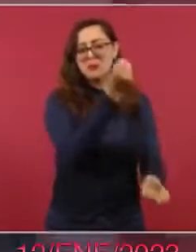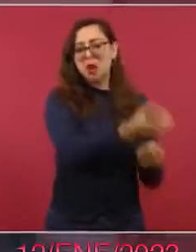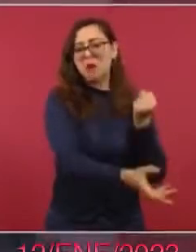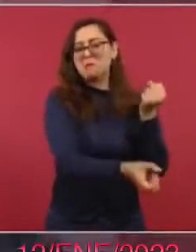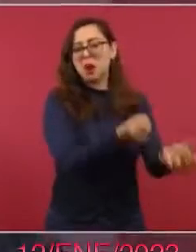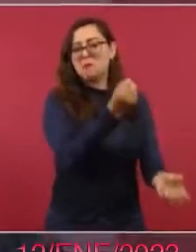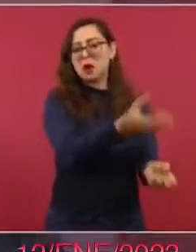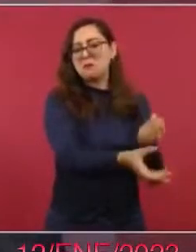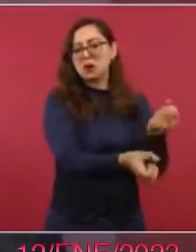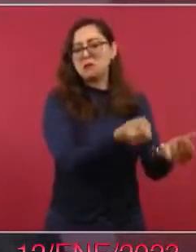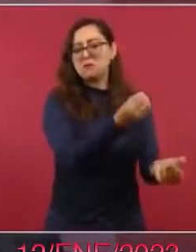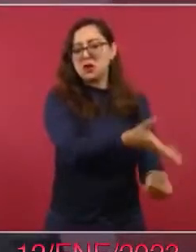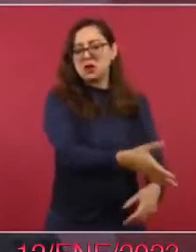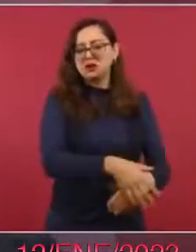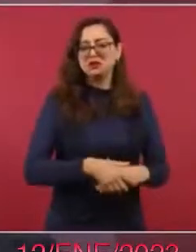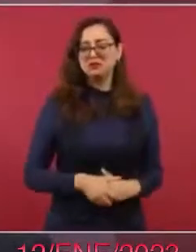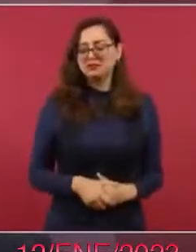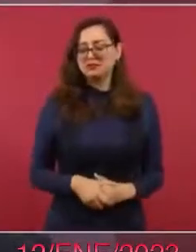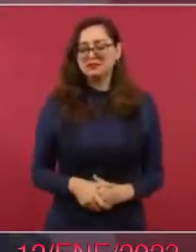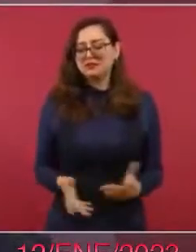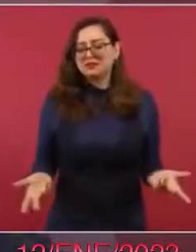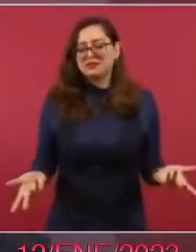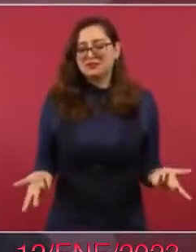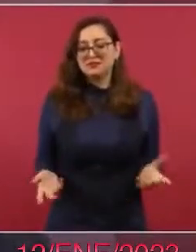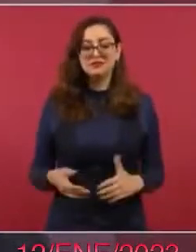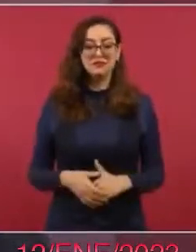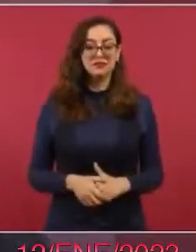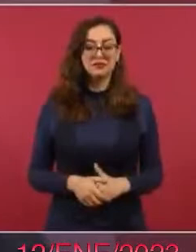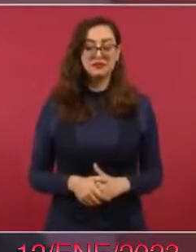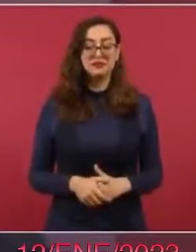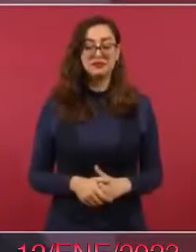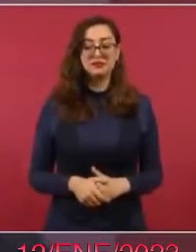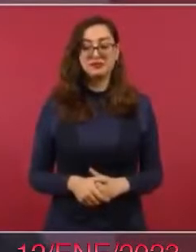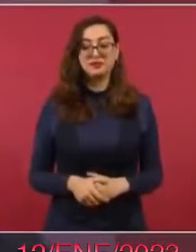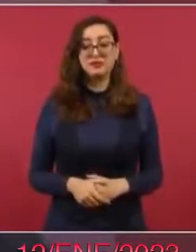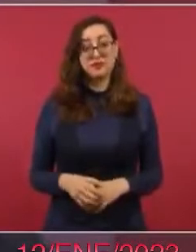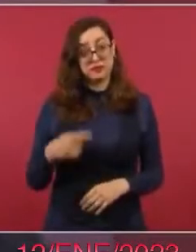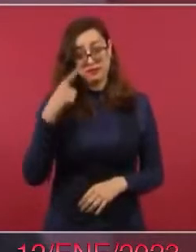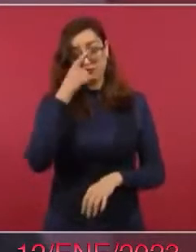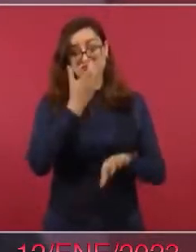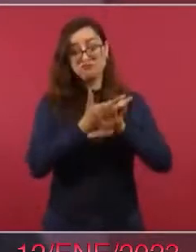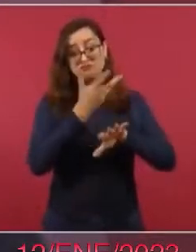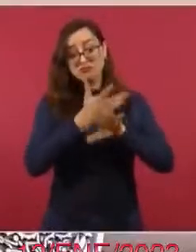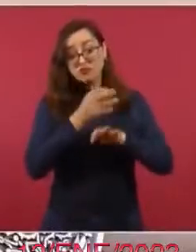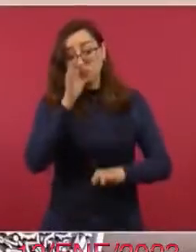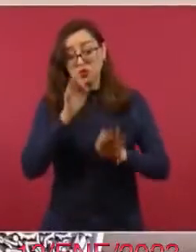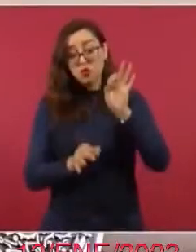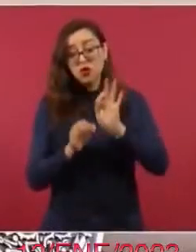ahora va a estar interesante lo del juicio de García Luna